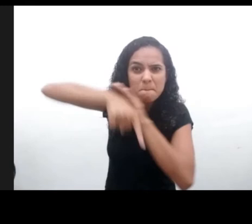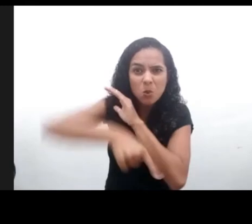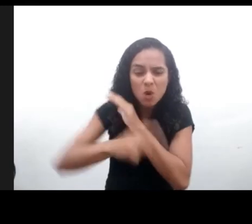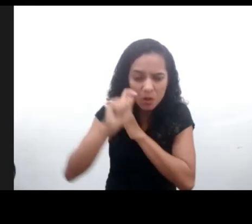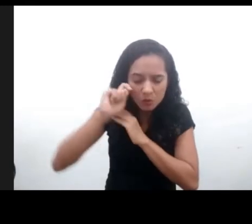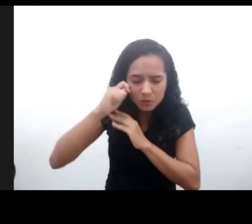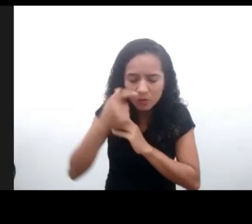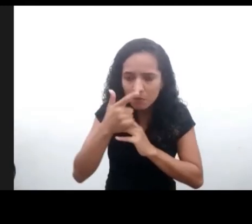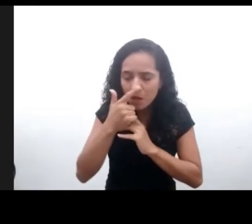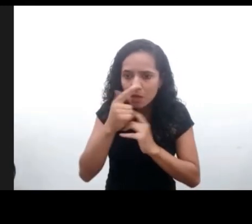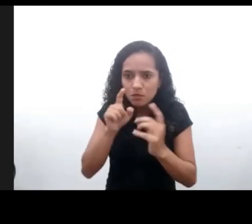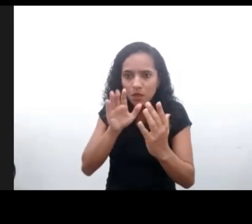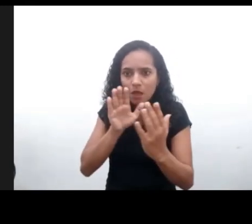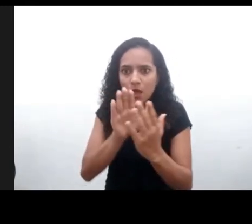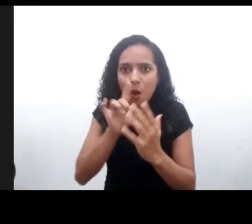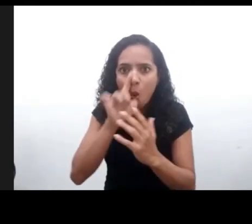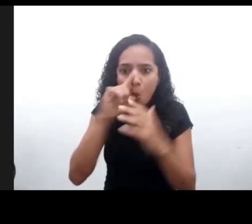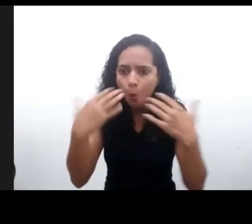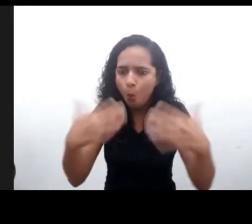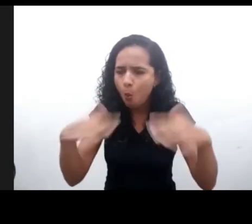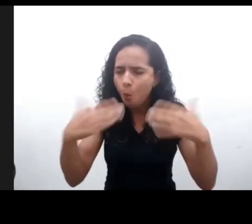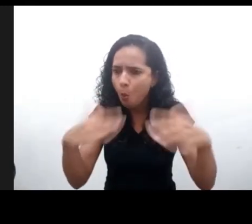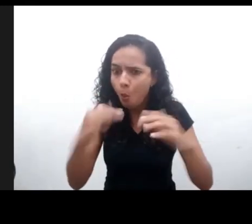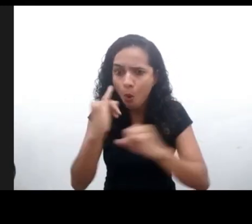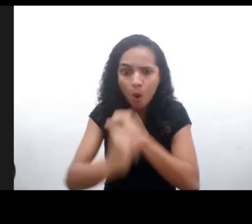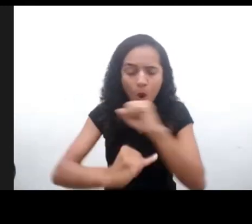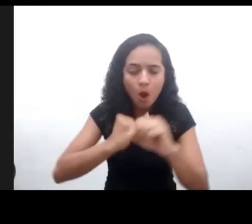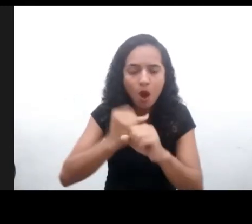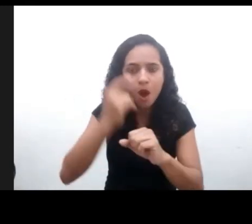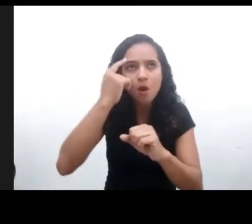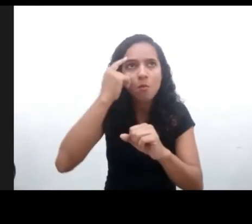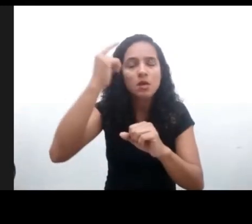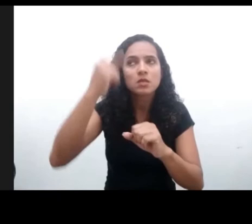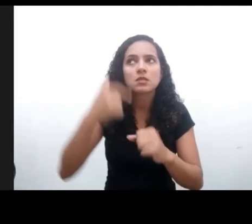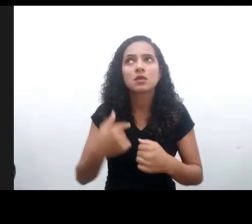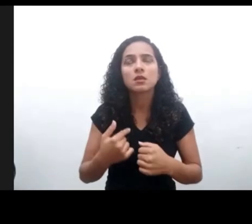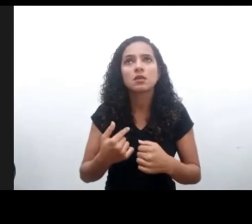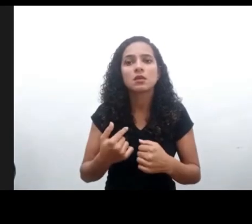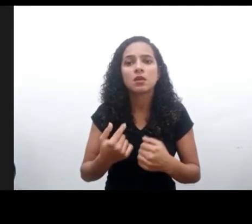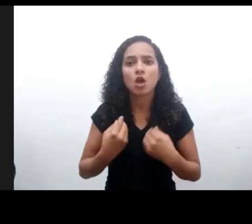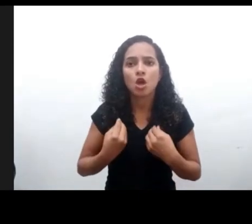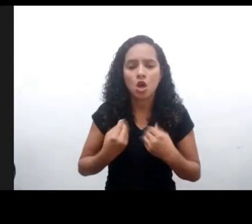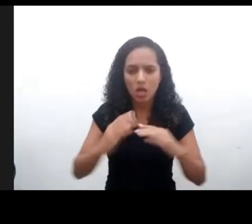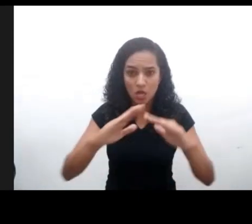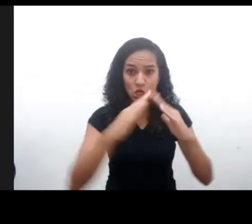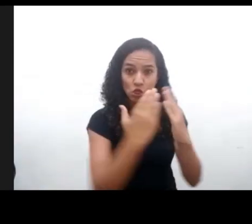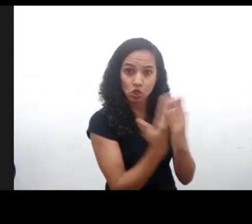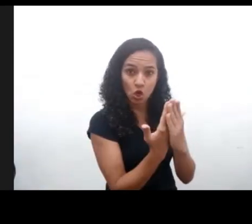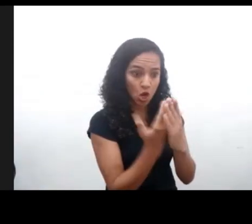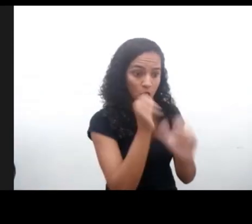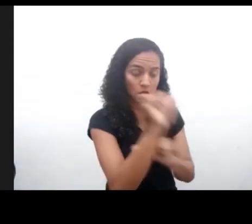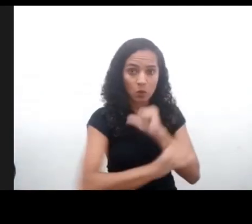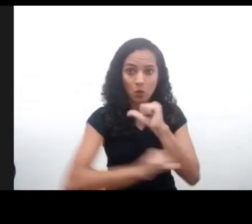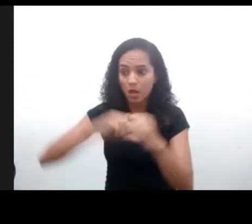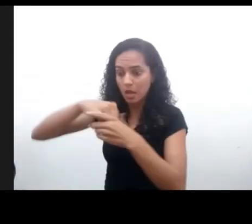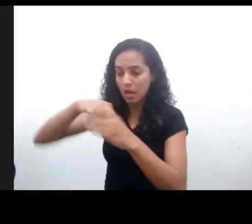que alguna vez tendremos que cambiar la escuela por los medios digitales para ver clases lucía como algo muy difícil. Sin embargo, llegó la